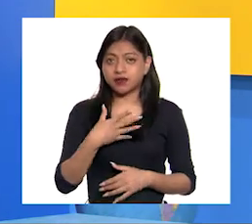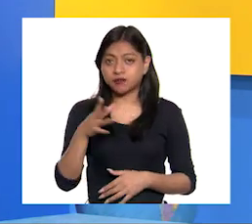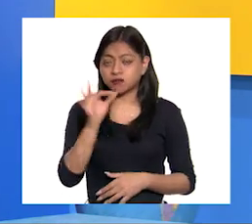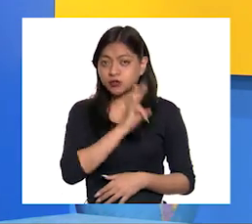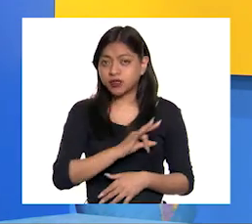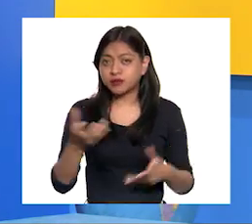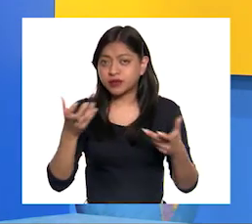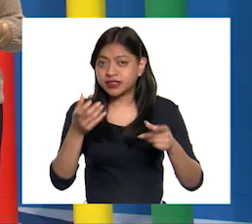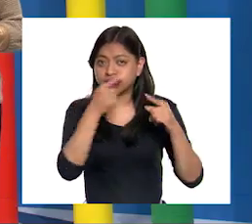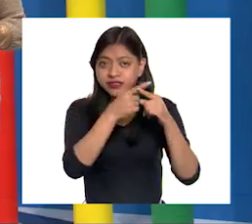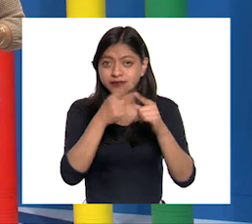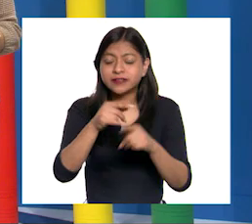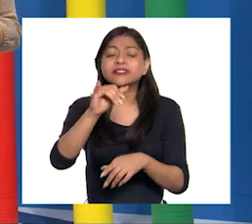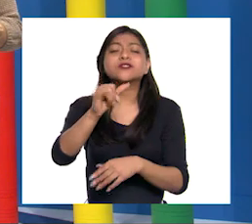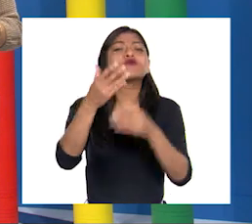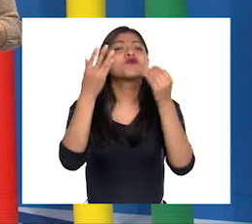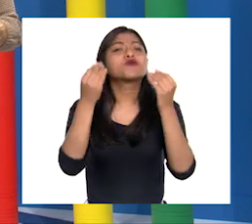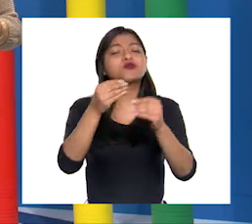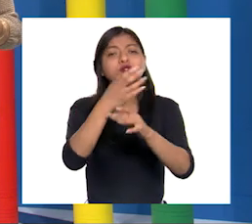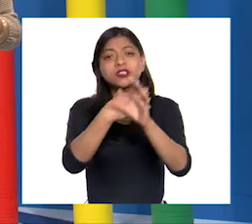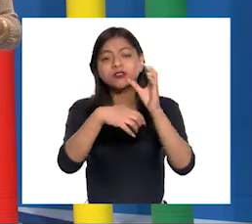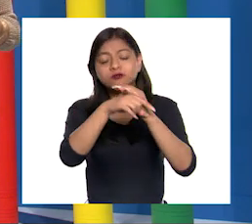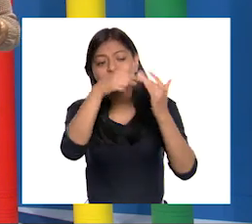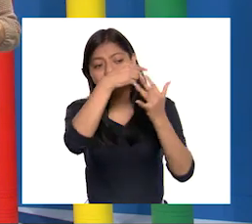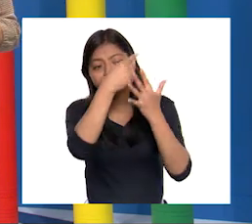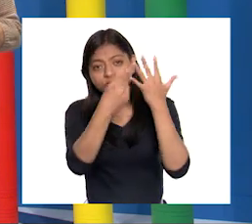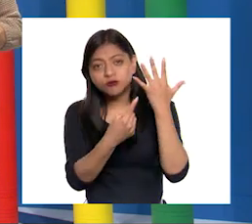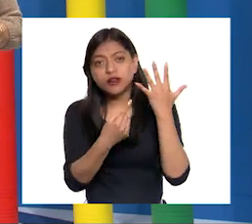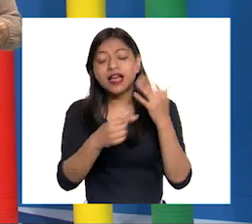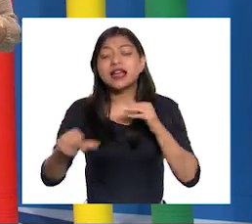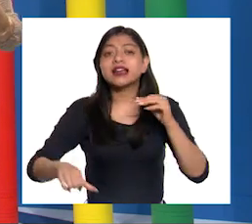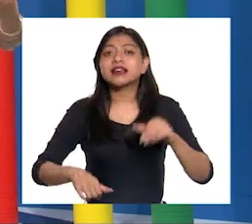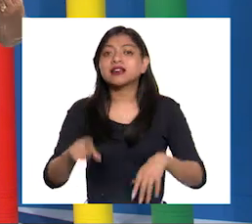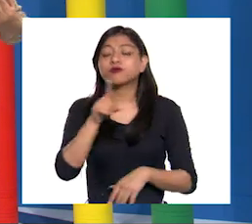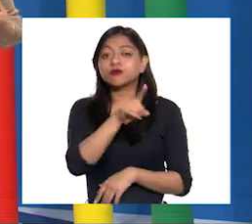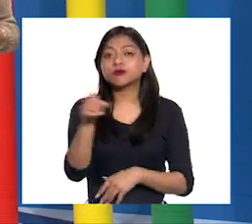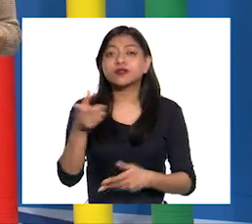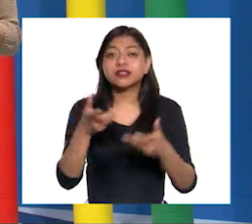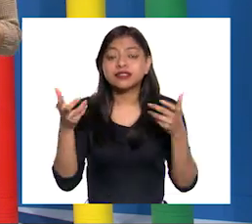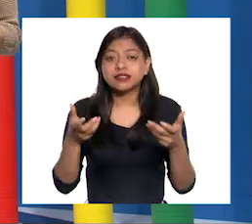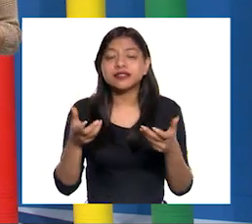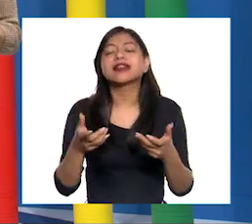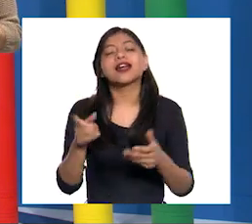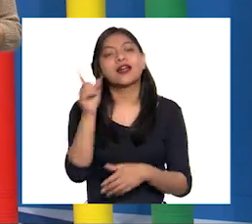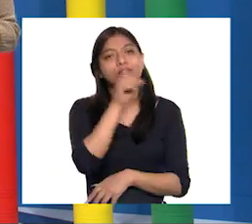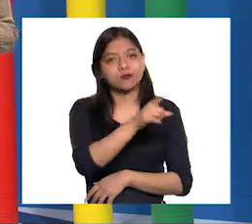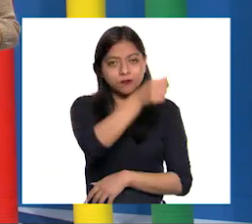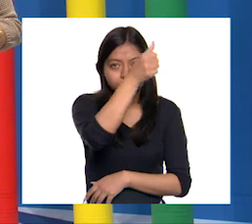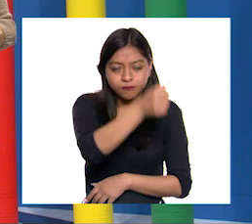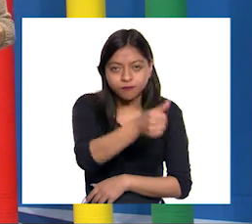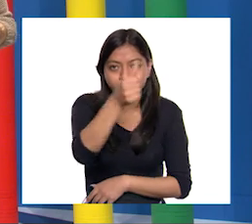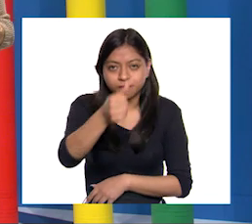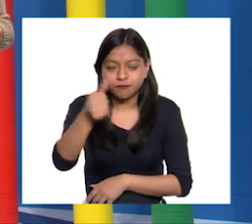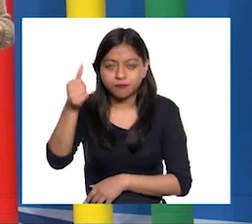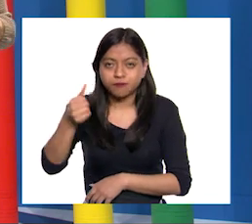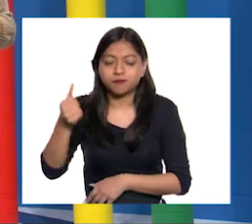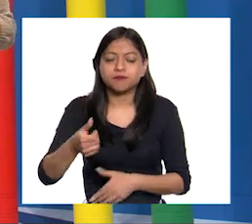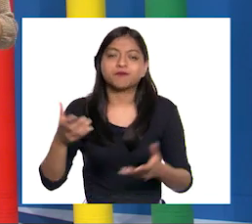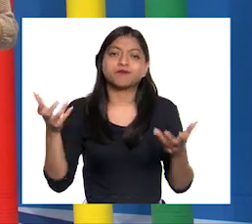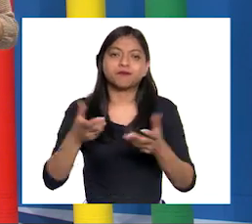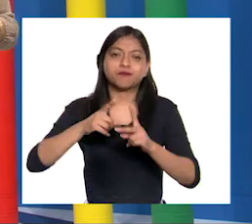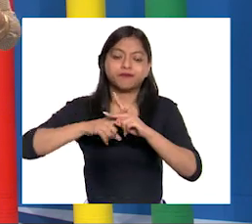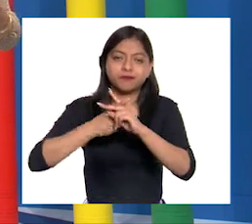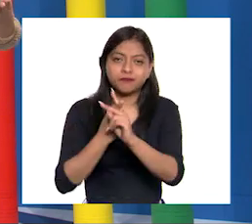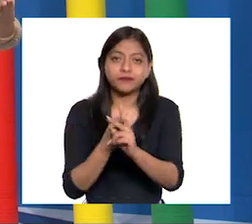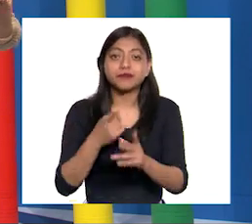Hay mucho que podemos hacer Las acciones comienzan por nosotros de forma individual Seguidas